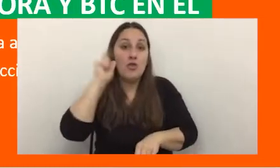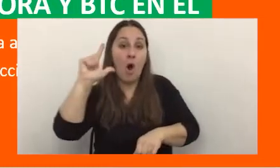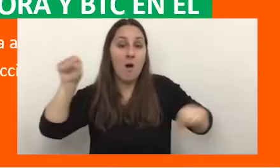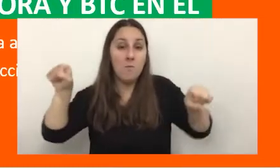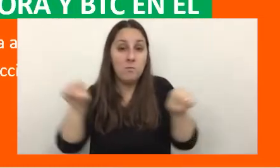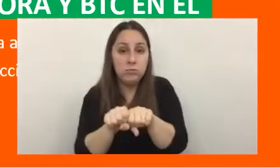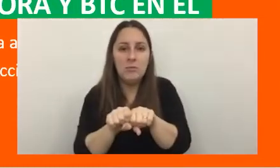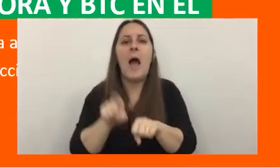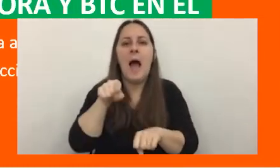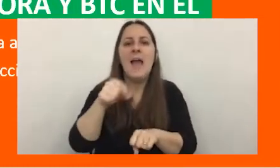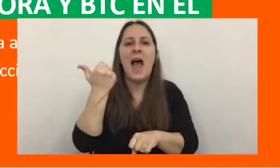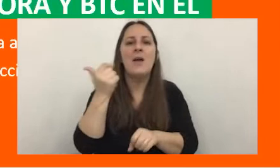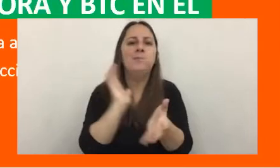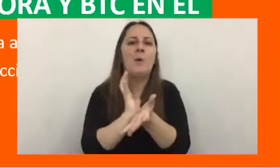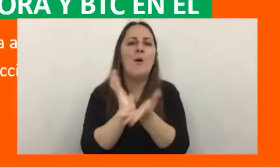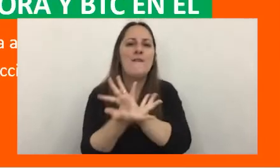un sorteo